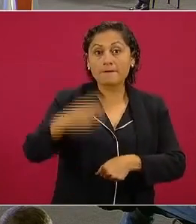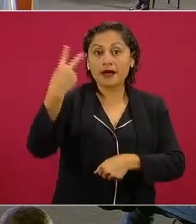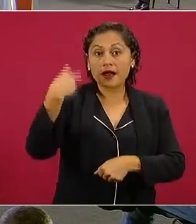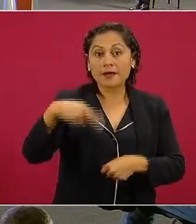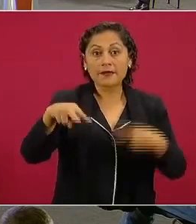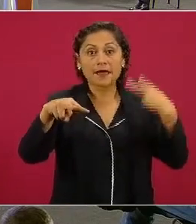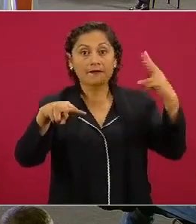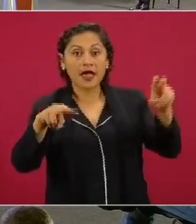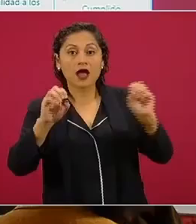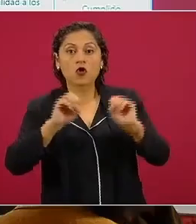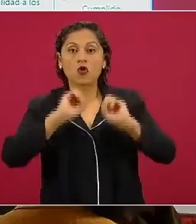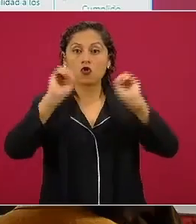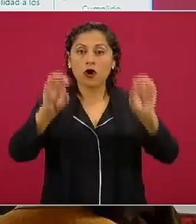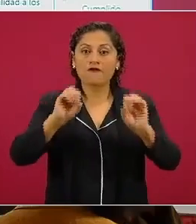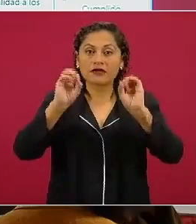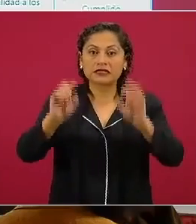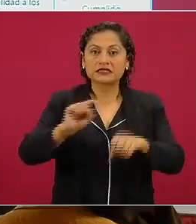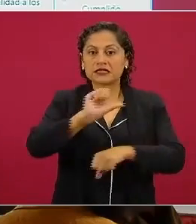oficinas